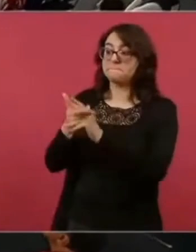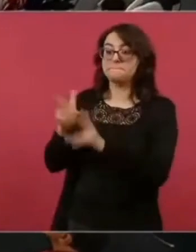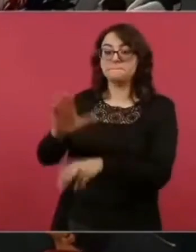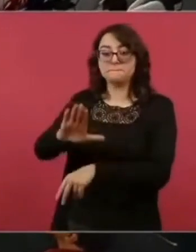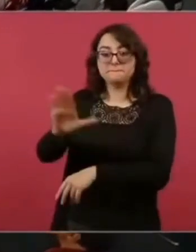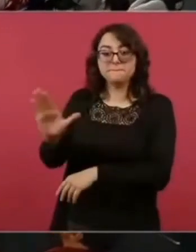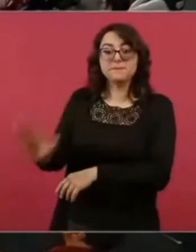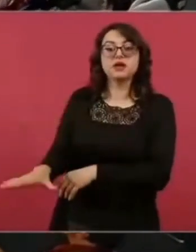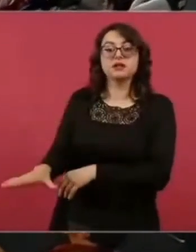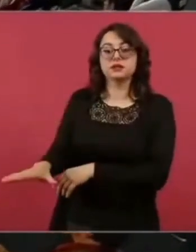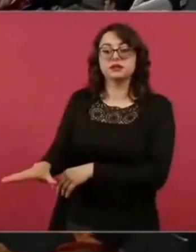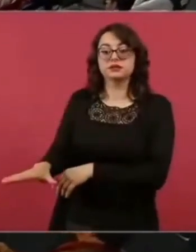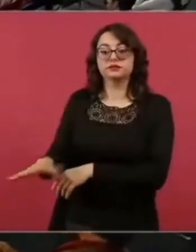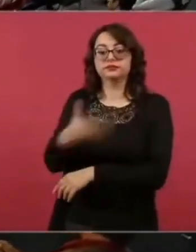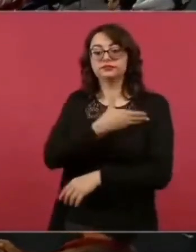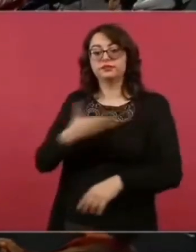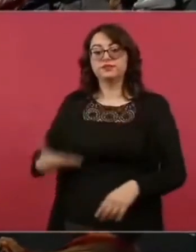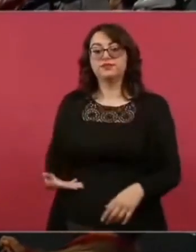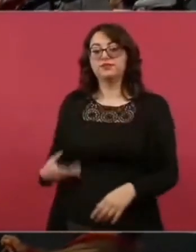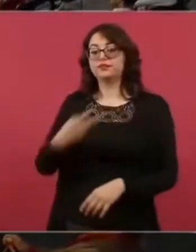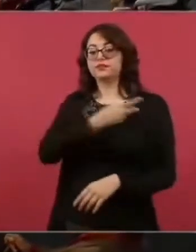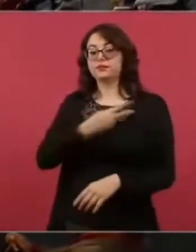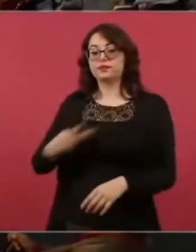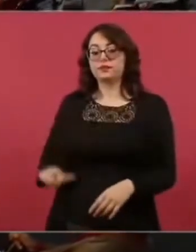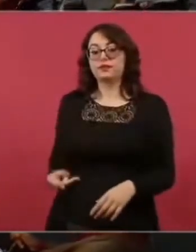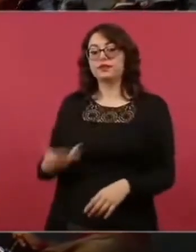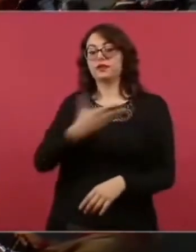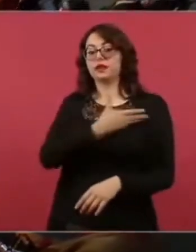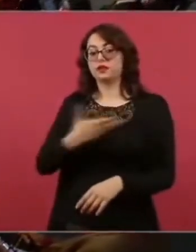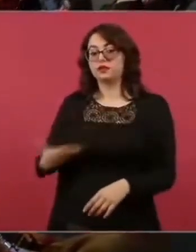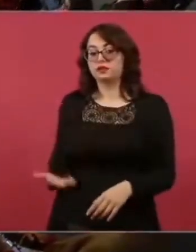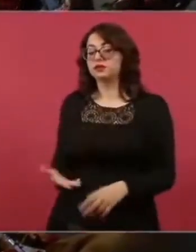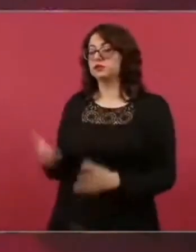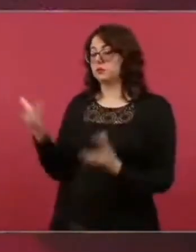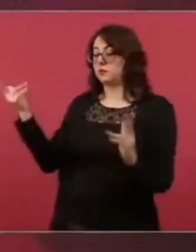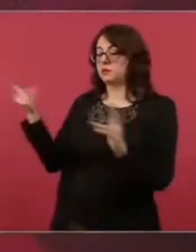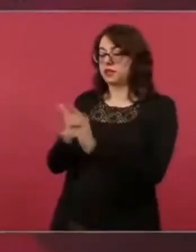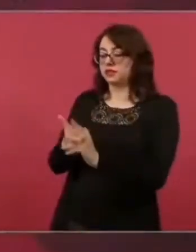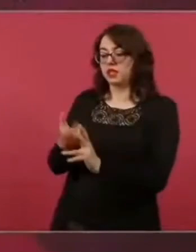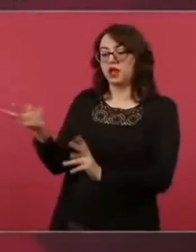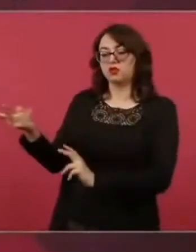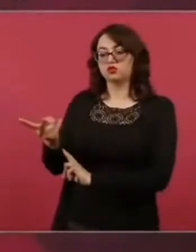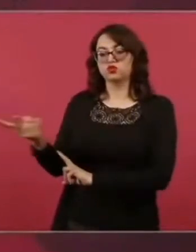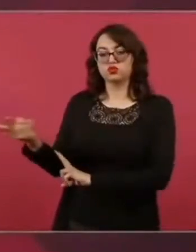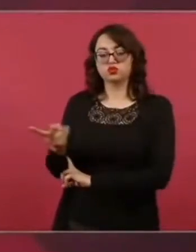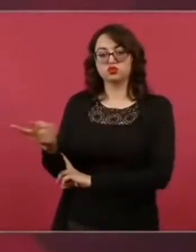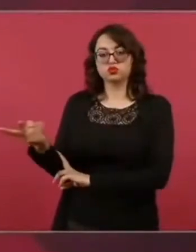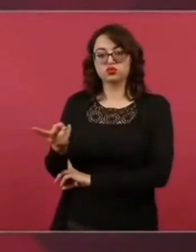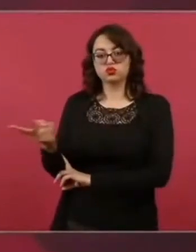Pero quienes crearon el ambiente para llevar a cabo